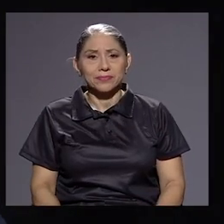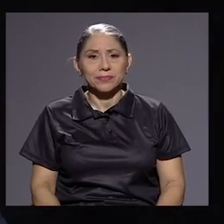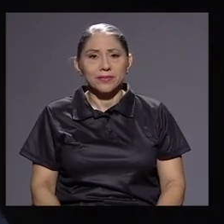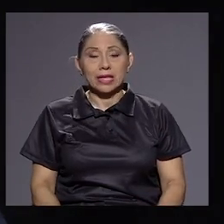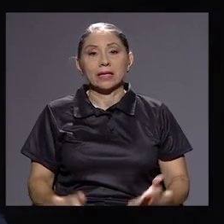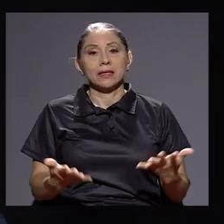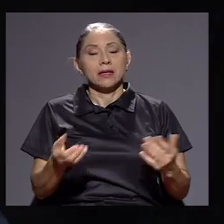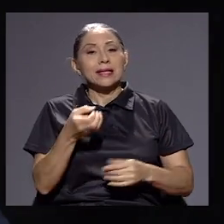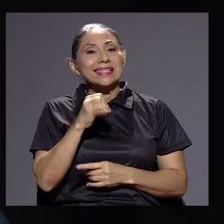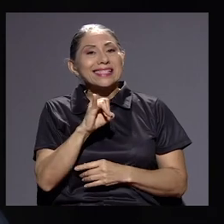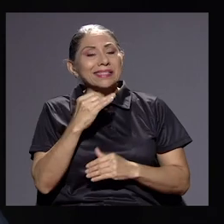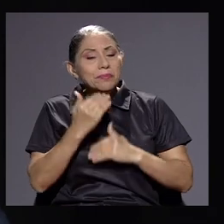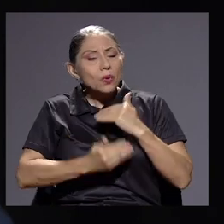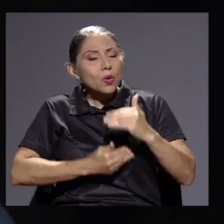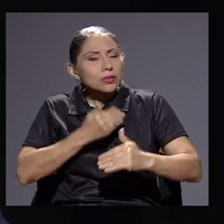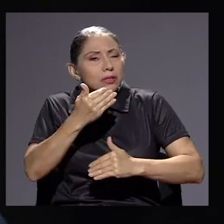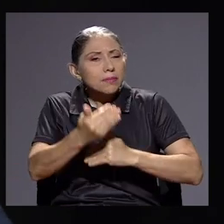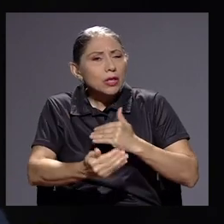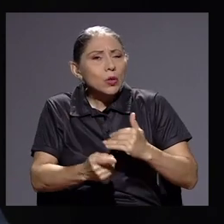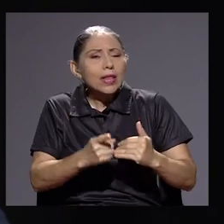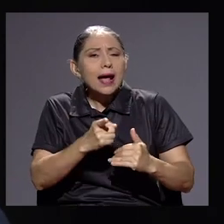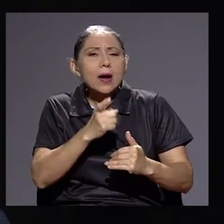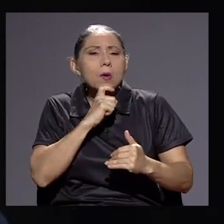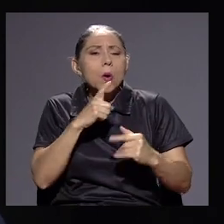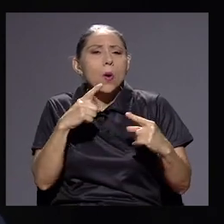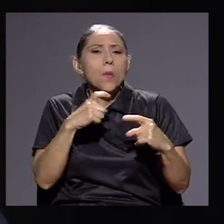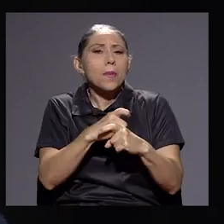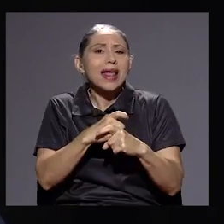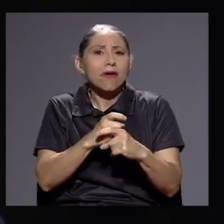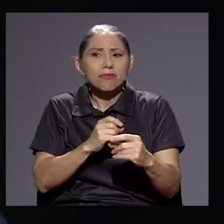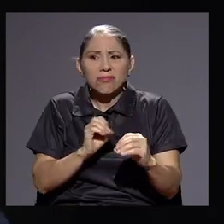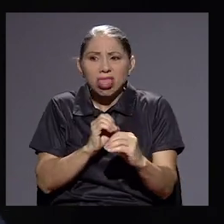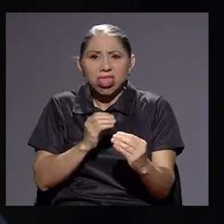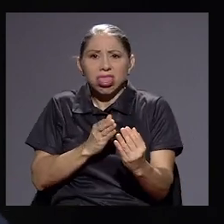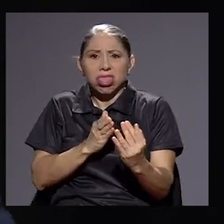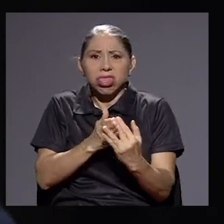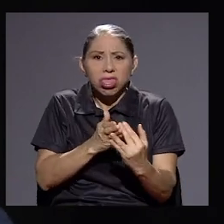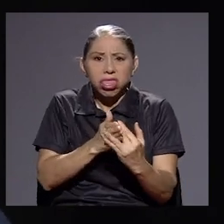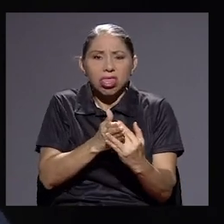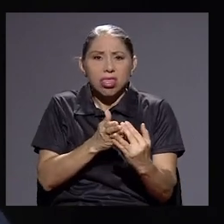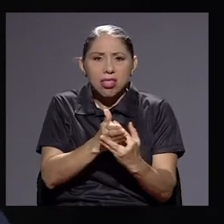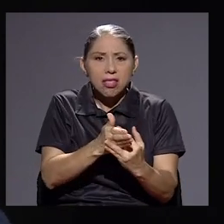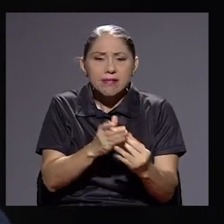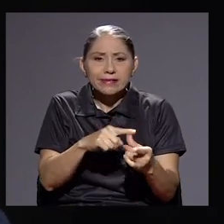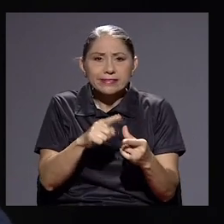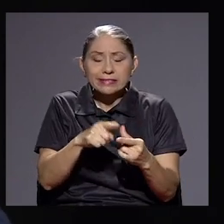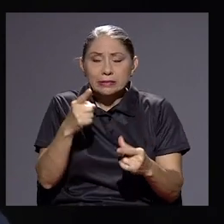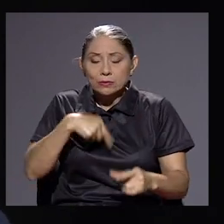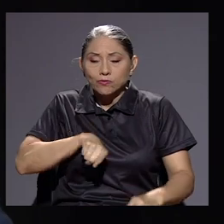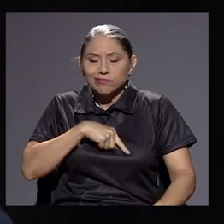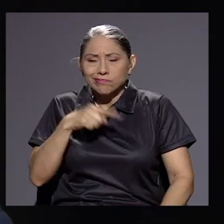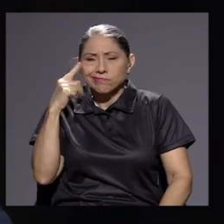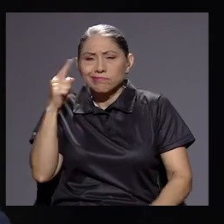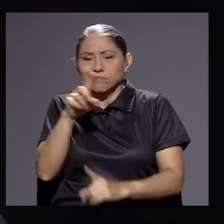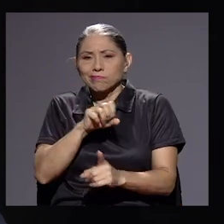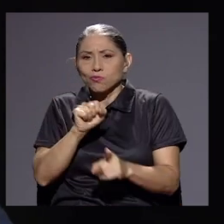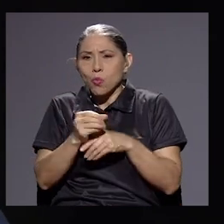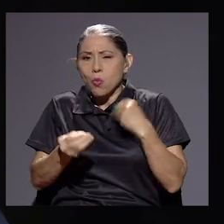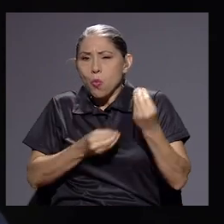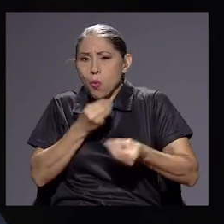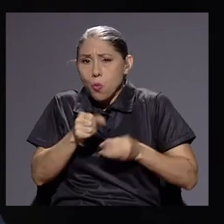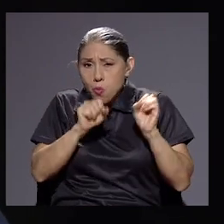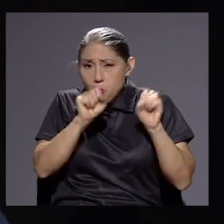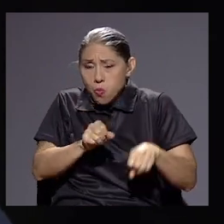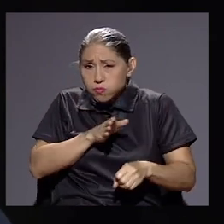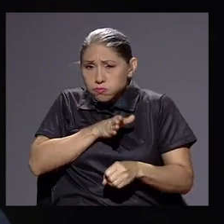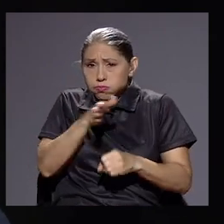Si el procedimiento es tan complejo y tan poco accesible, nos encontramos otro escenario. Se ha dado la posibilidad de acercarse a Casa